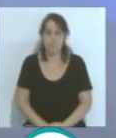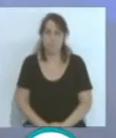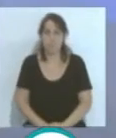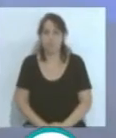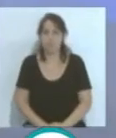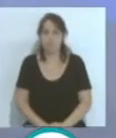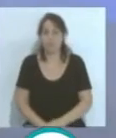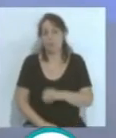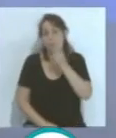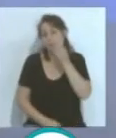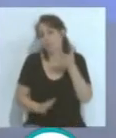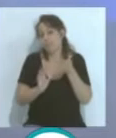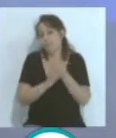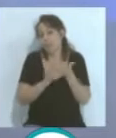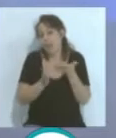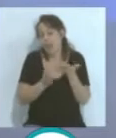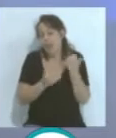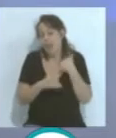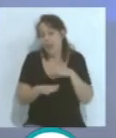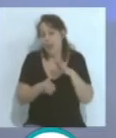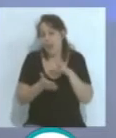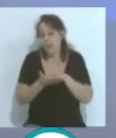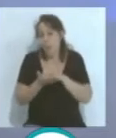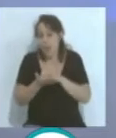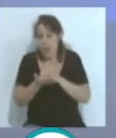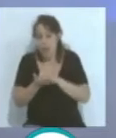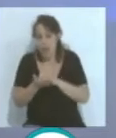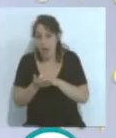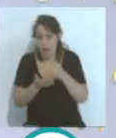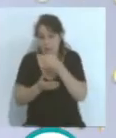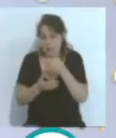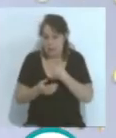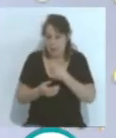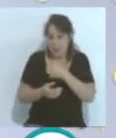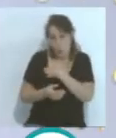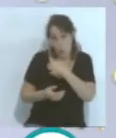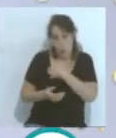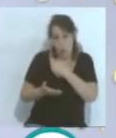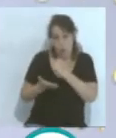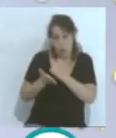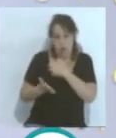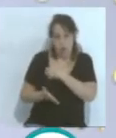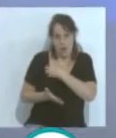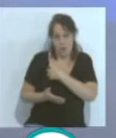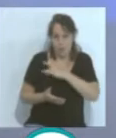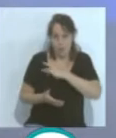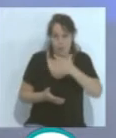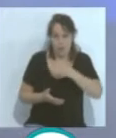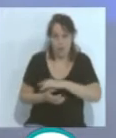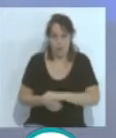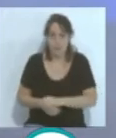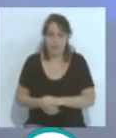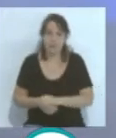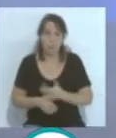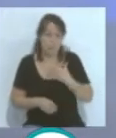ya le he comentado la duda que tenía Beatriz, es reflectante el escudo, por eso tiene esos colores tornasolados, ¿no? Sí, pero